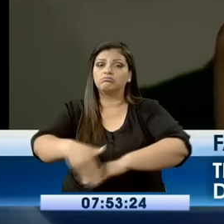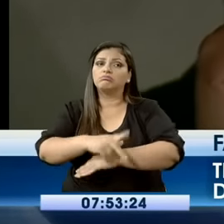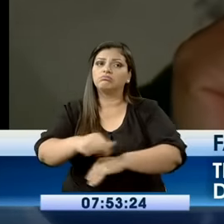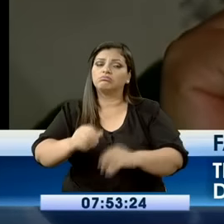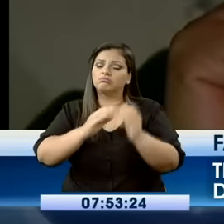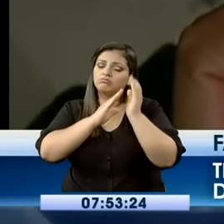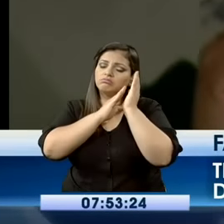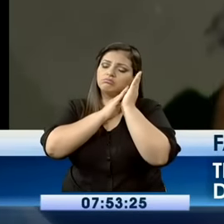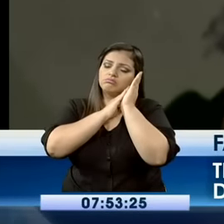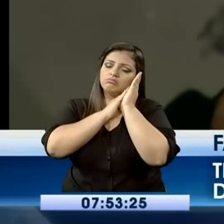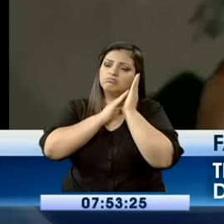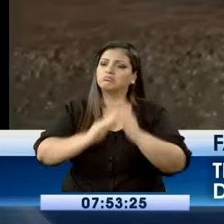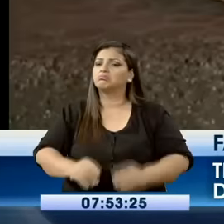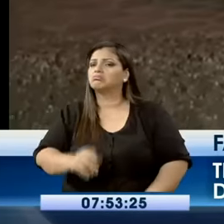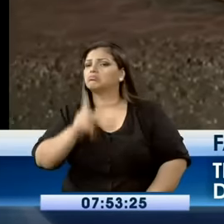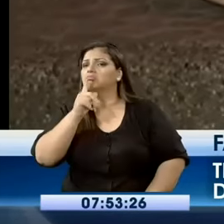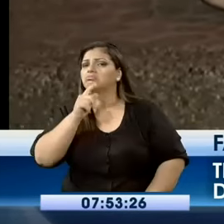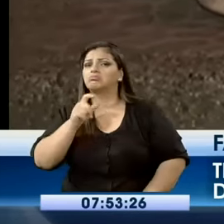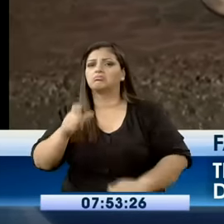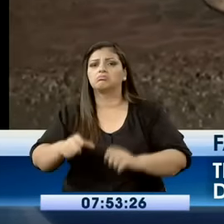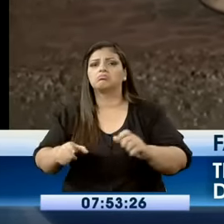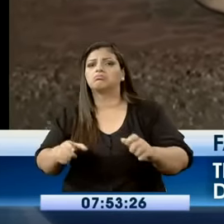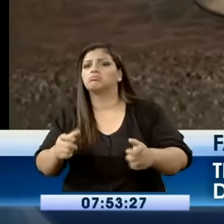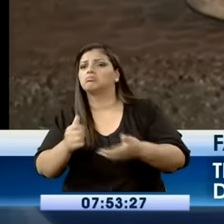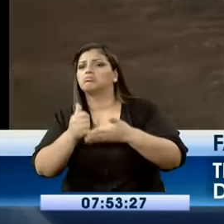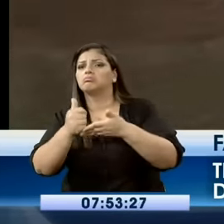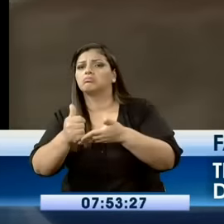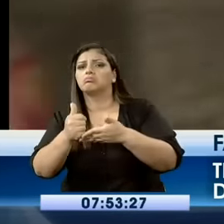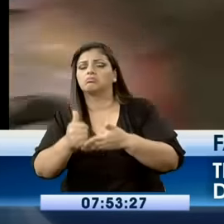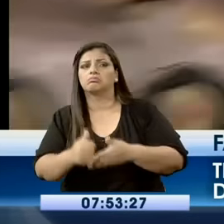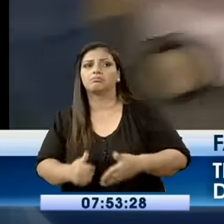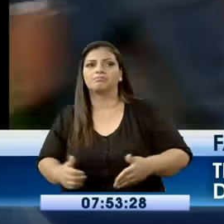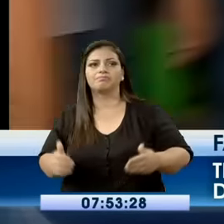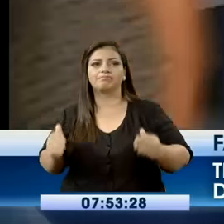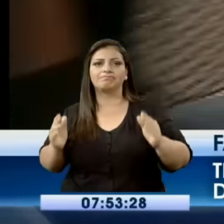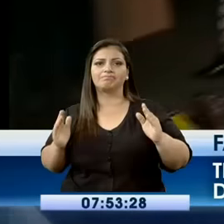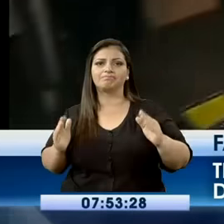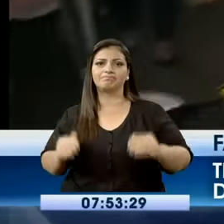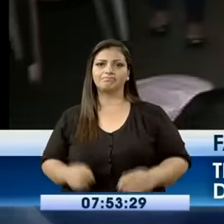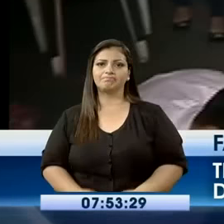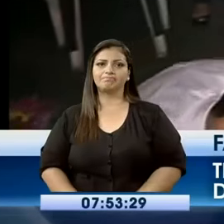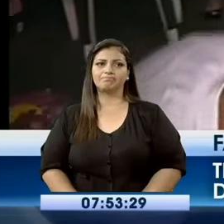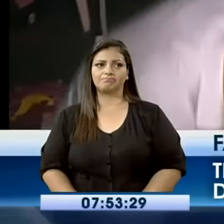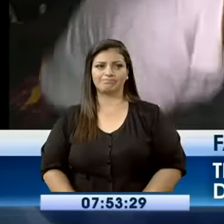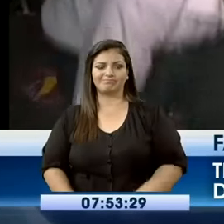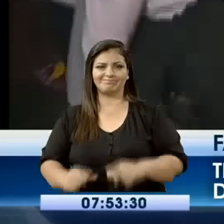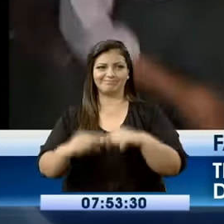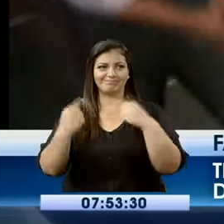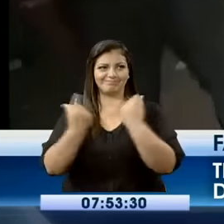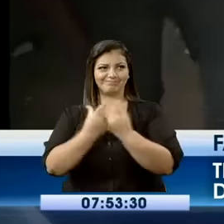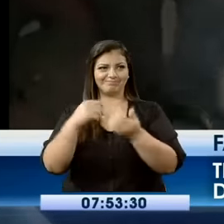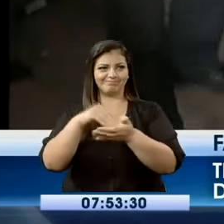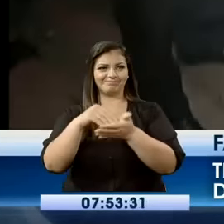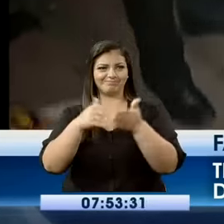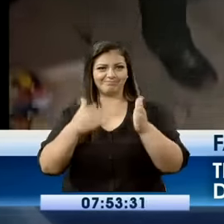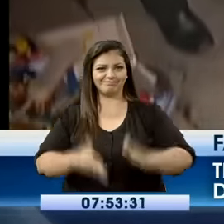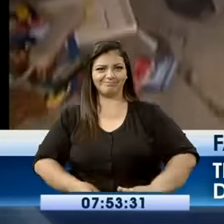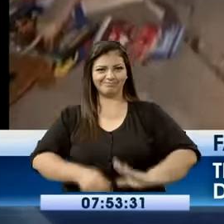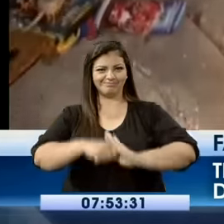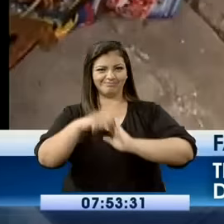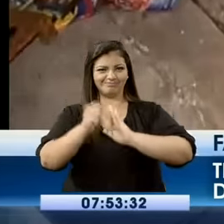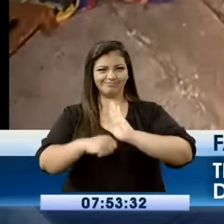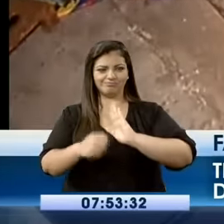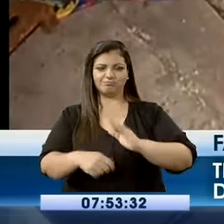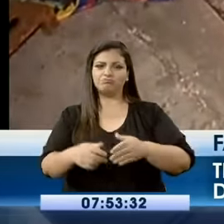ofrezcan un lugar donde puedan vivir tranquilos. Hasta tanto, los estudiantes se han comprometido a permanecer